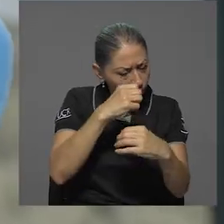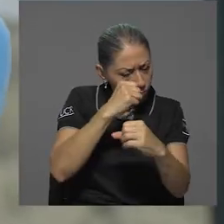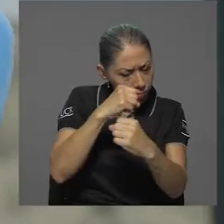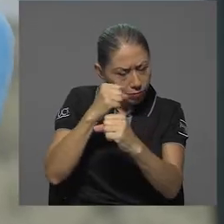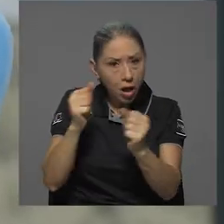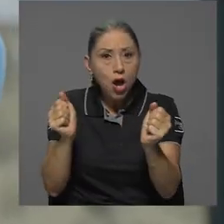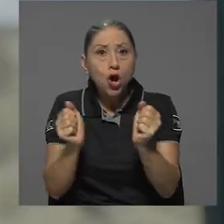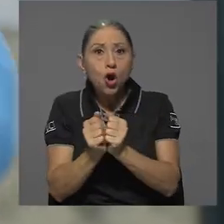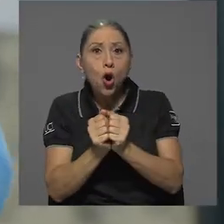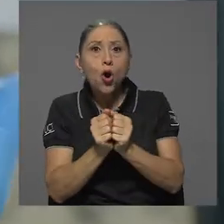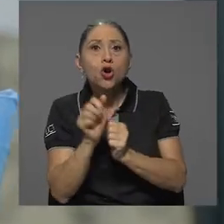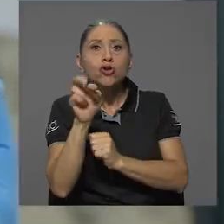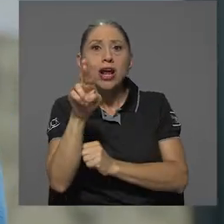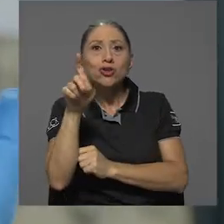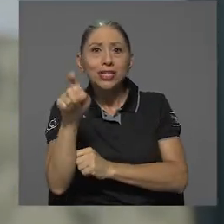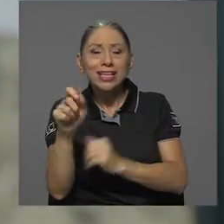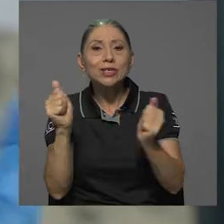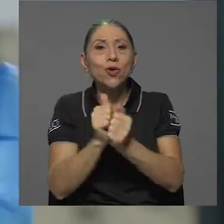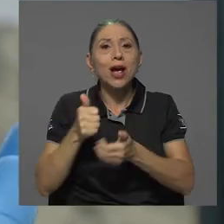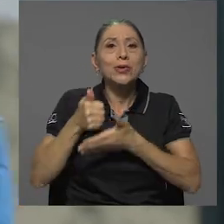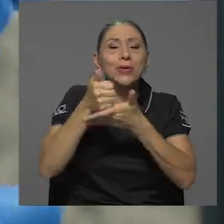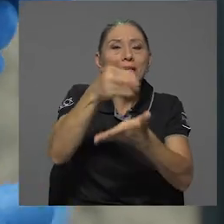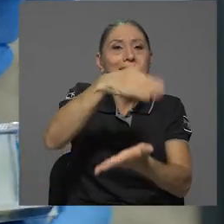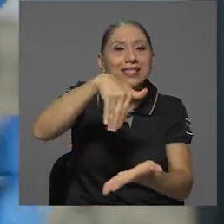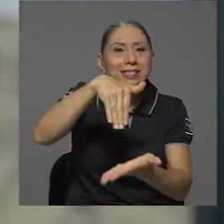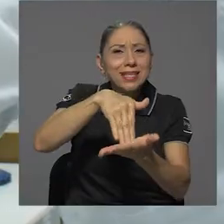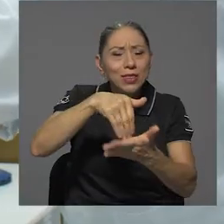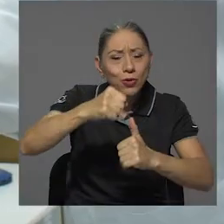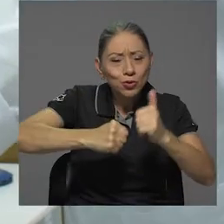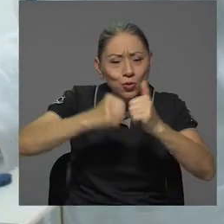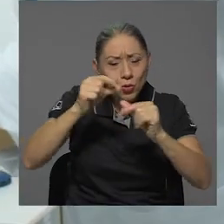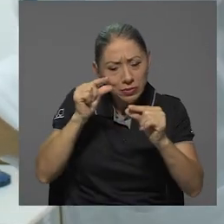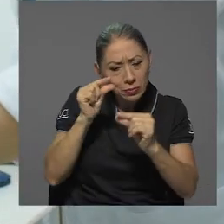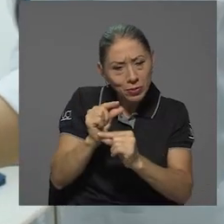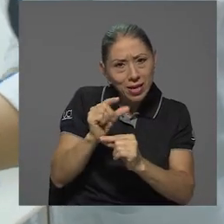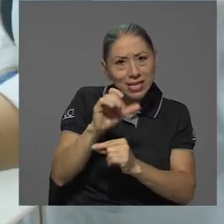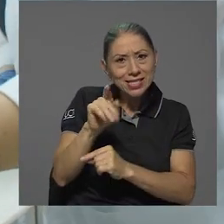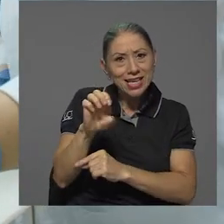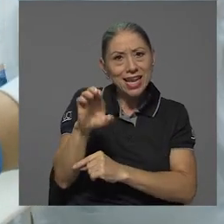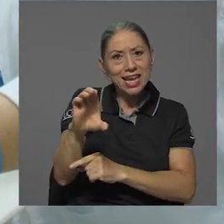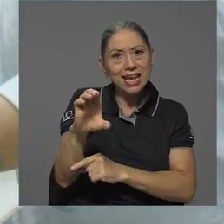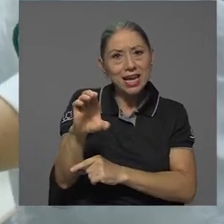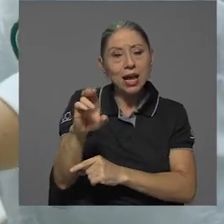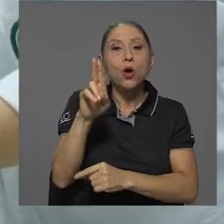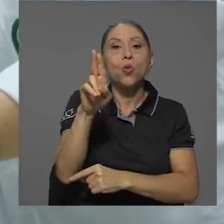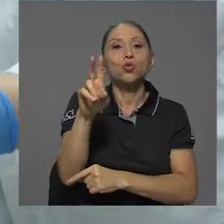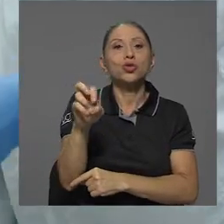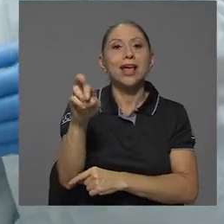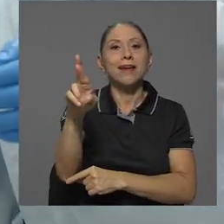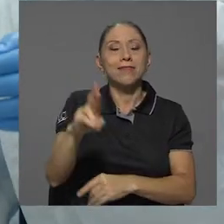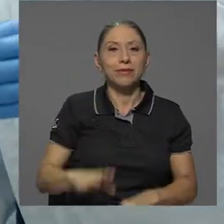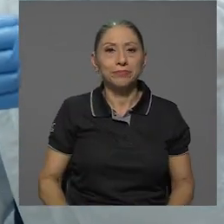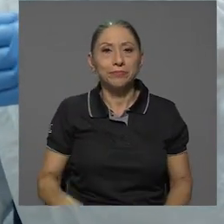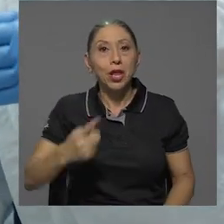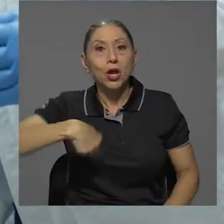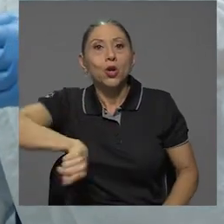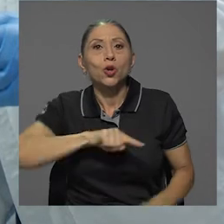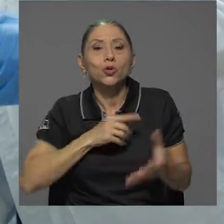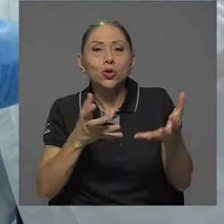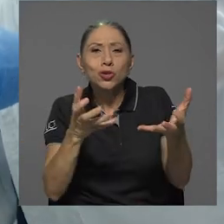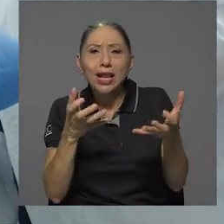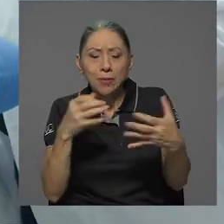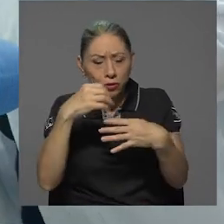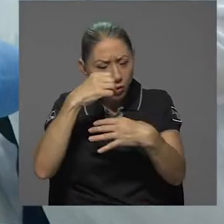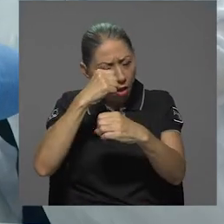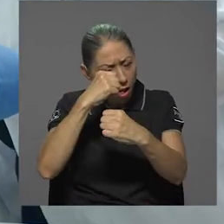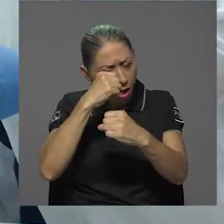con ayuda del Centro de Investigación en Estructuras Microscópicas CIEMIC de la UCR. Lo que queremos realizar es este